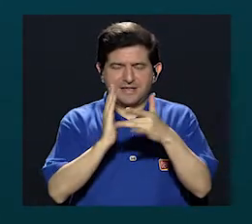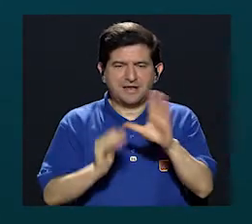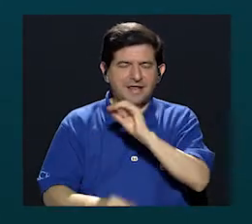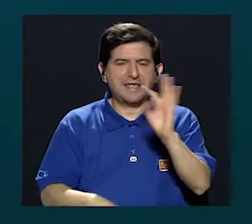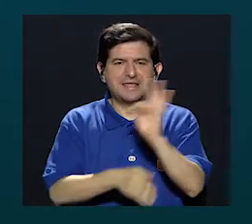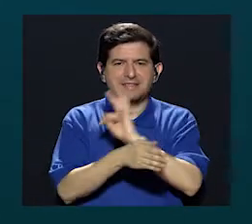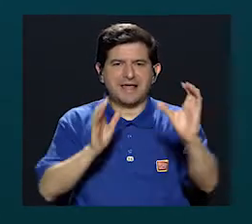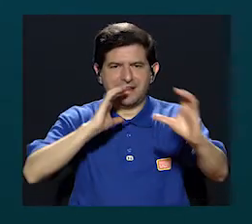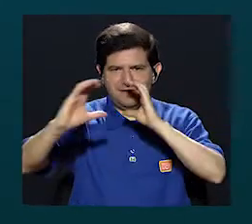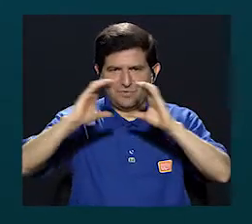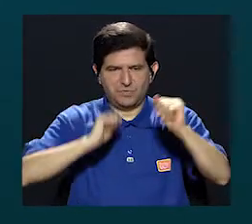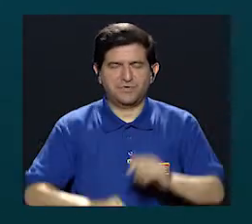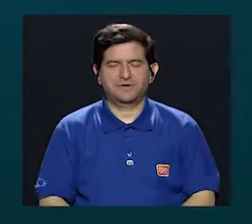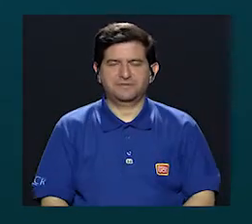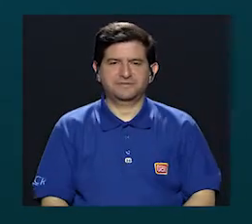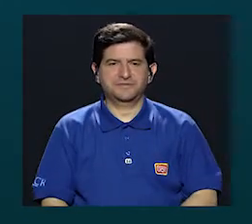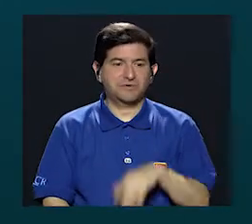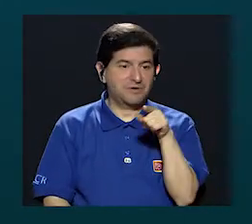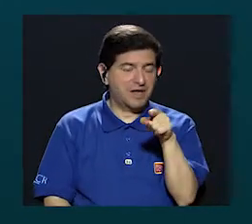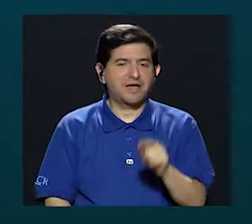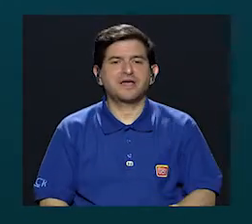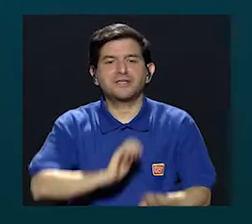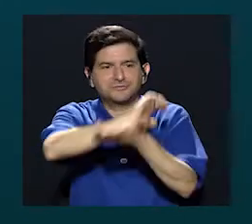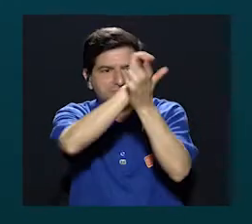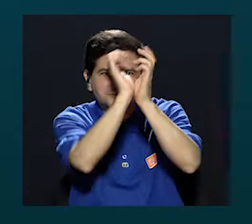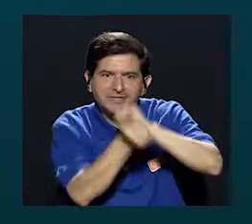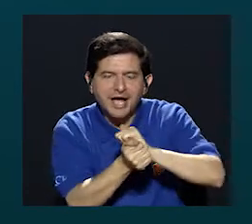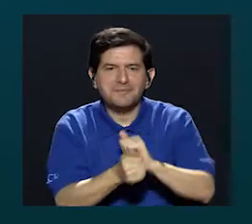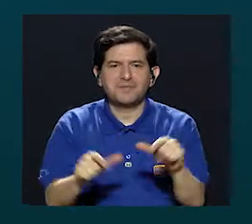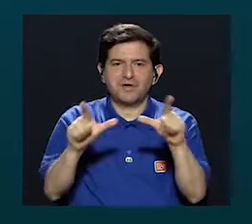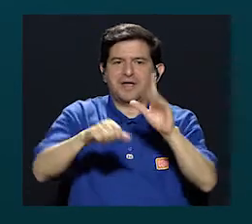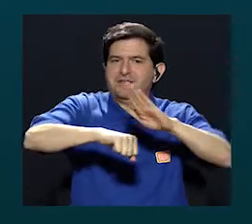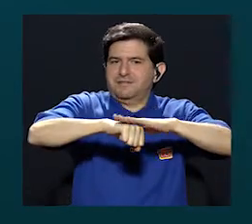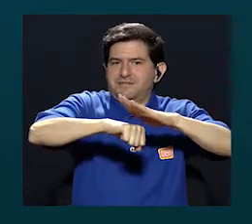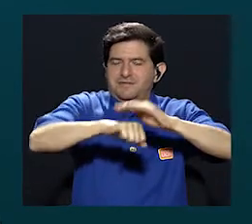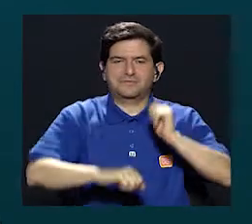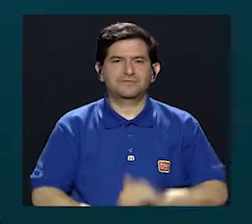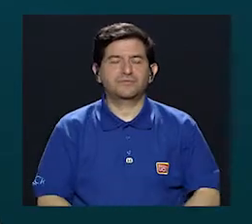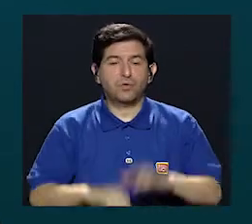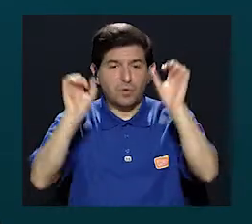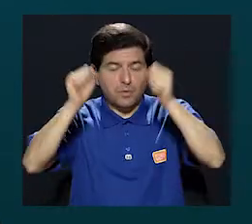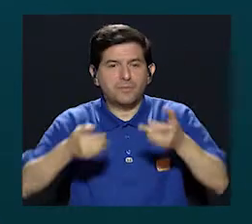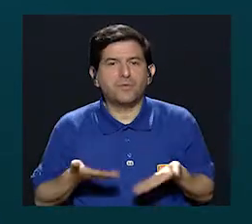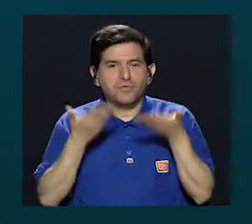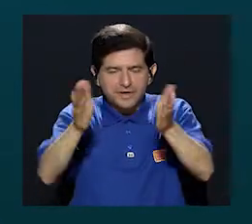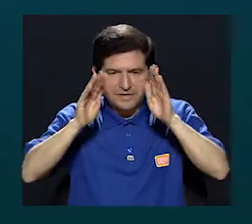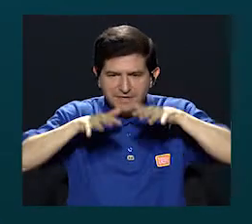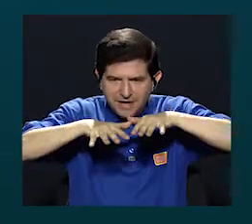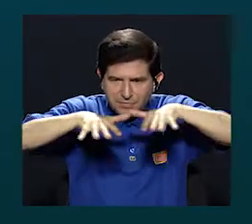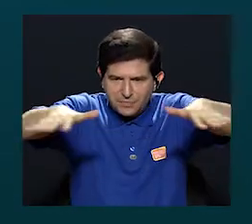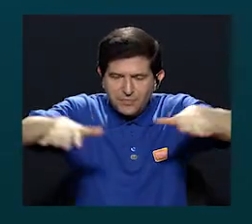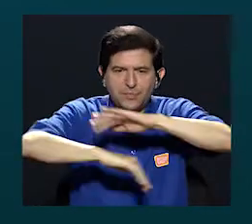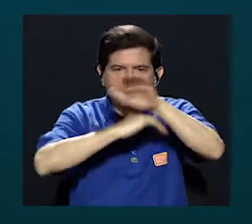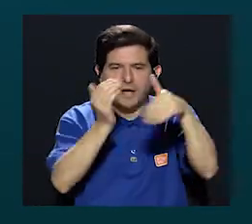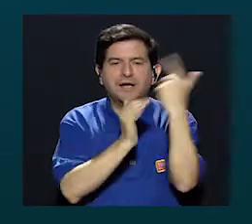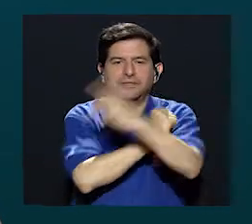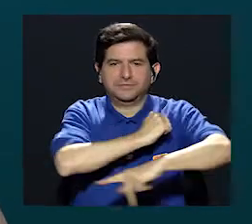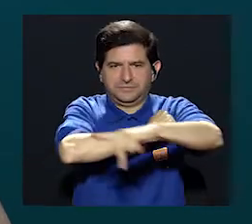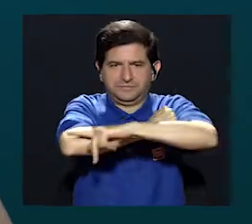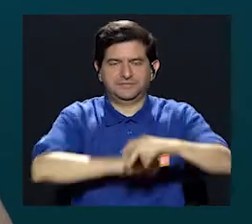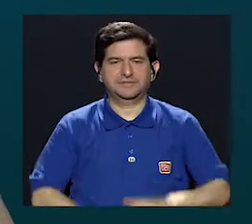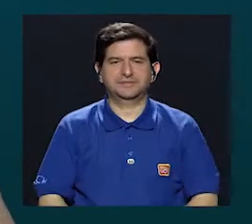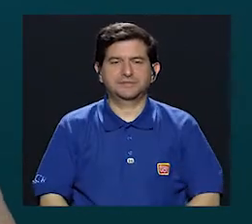Tecnología y Telecomunicaciones, MISIT, modifique el título habilitante para poder dar cobertura a nivel nacional